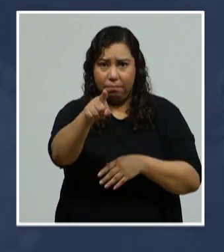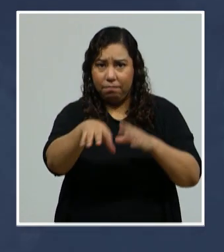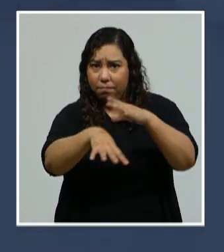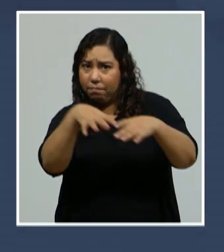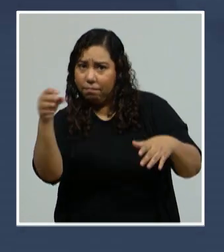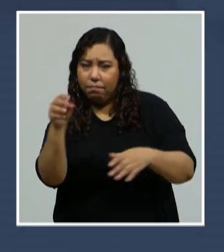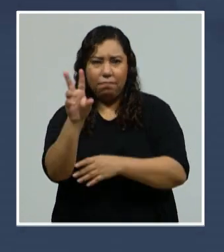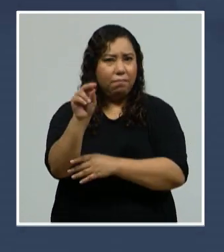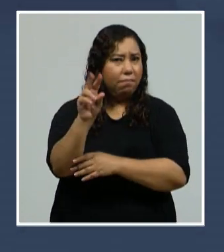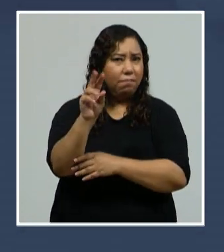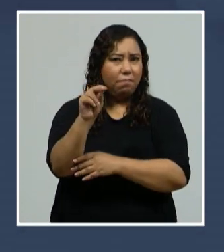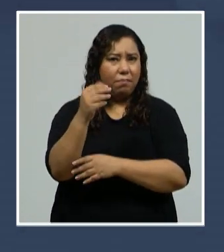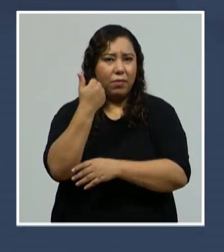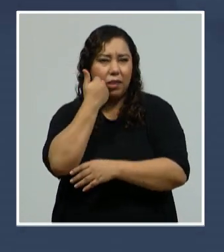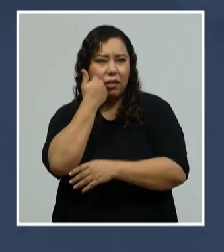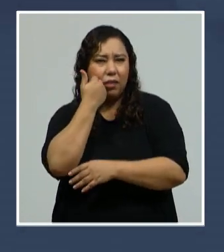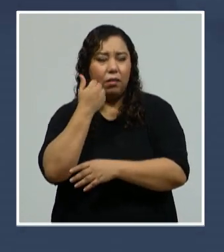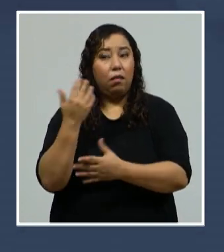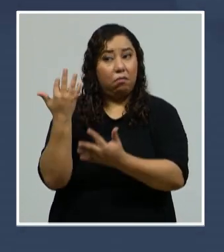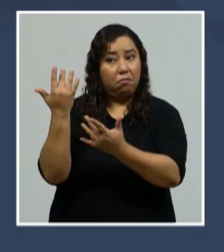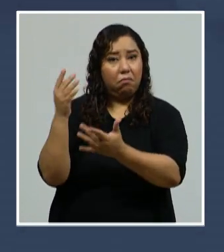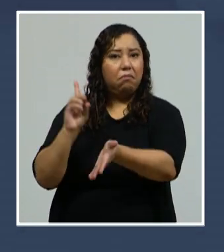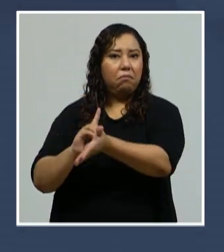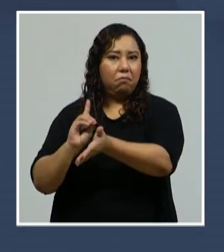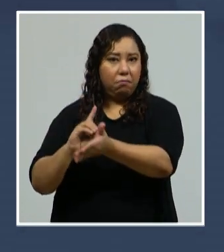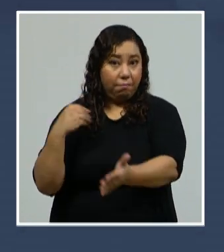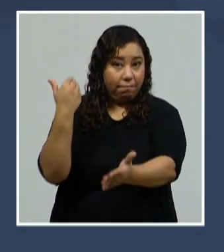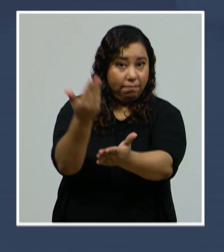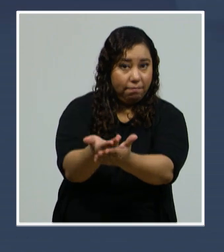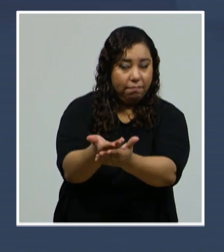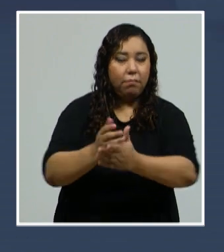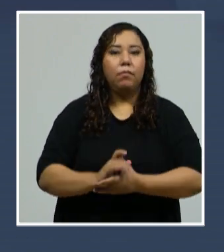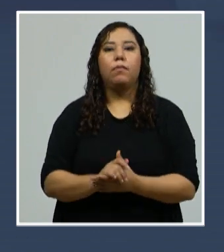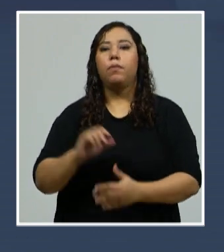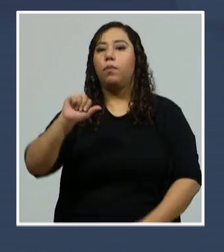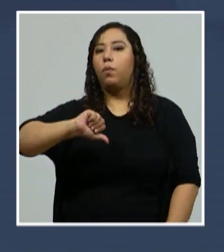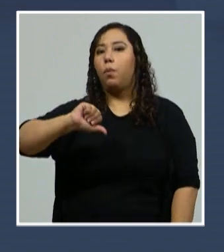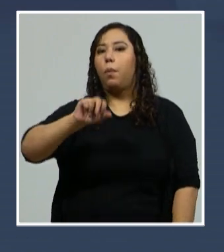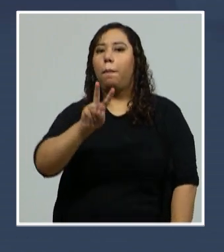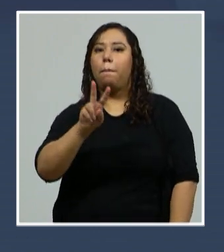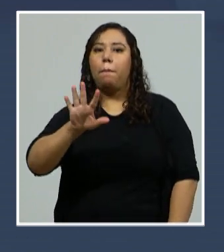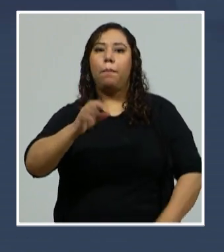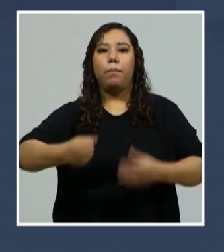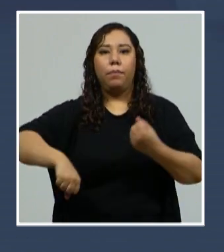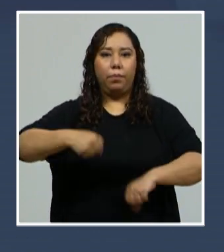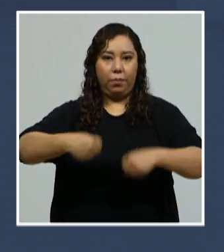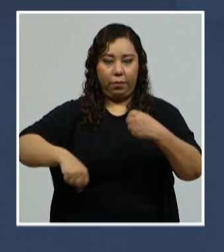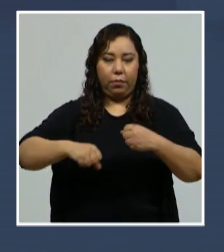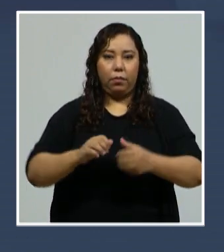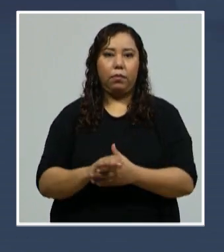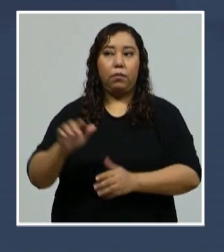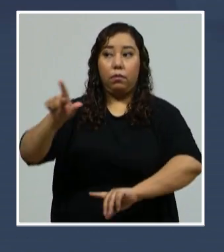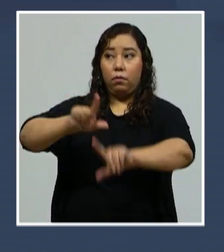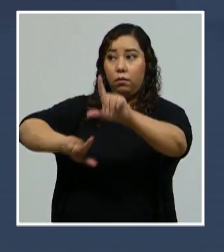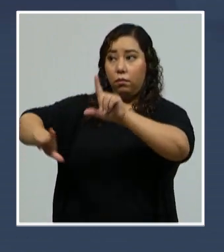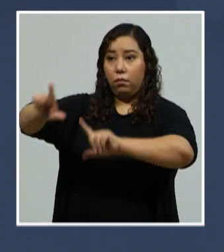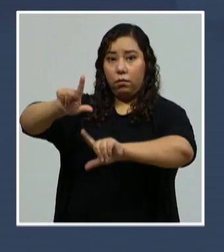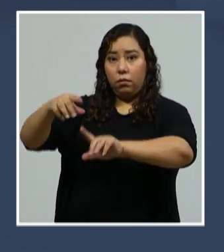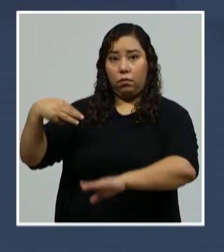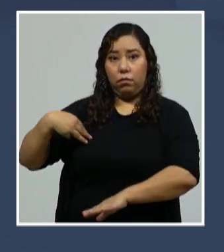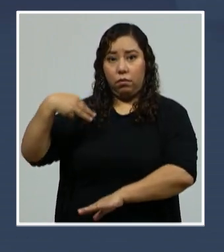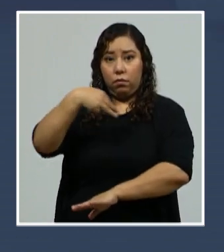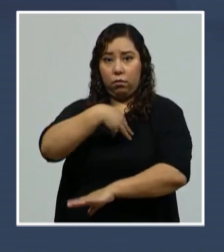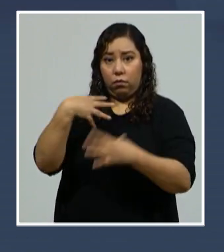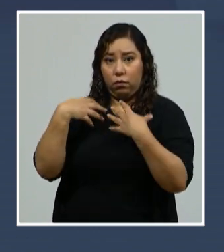no tiene necesidad. Espera las brigadas contra el COVID. Y este día 25 de septiembre, el Laboratorio Nacional de Virología nos informa